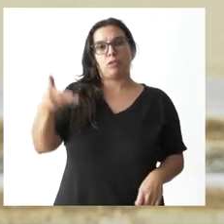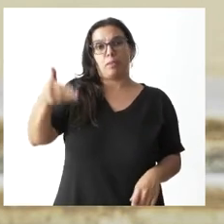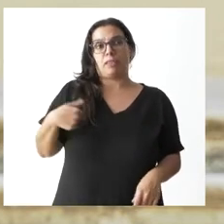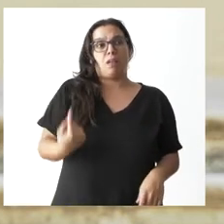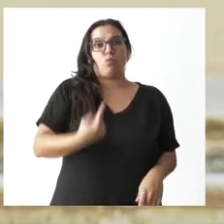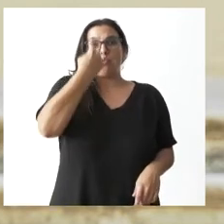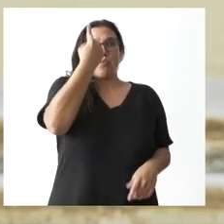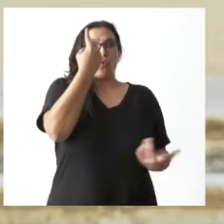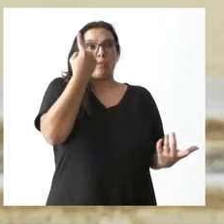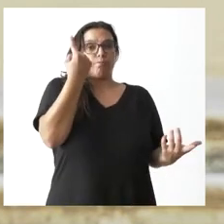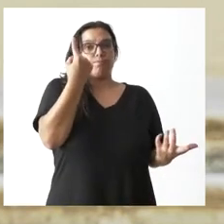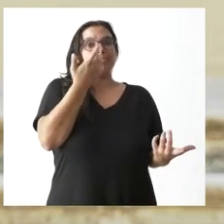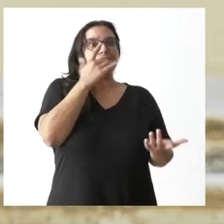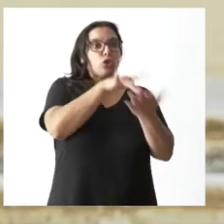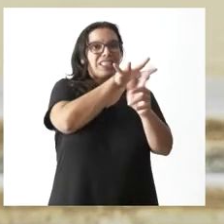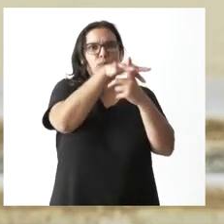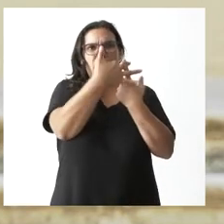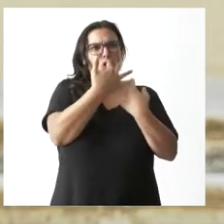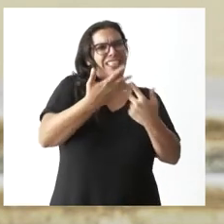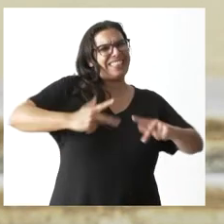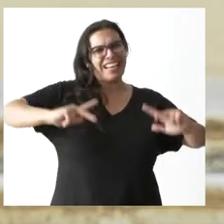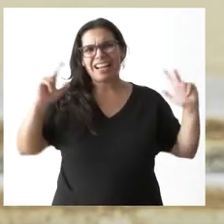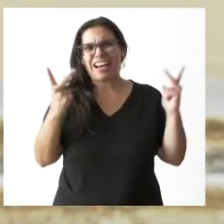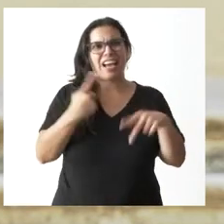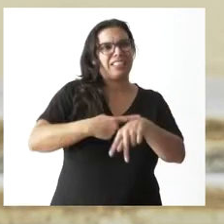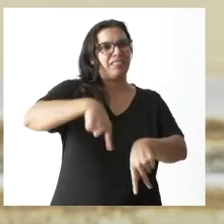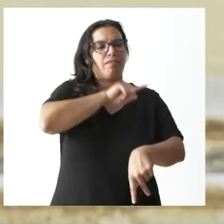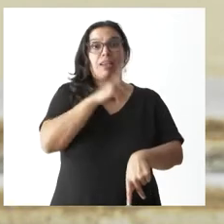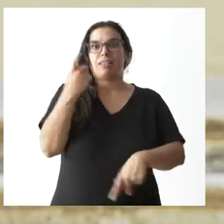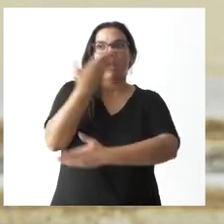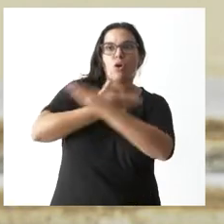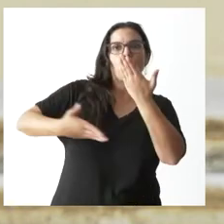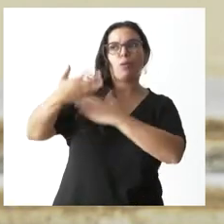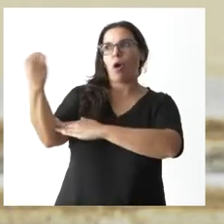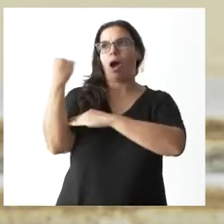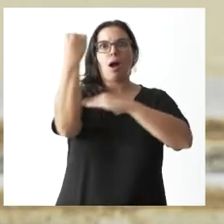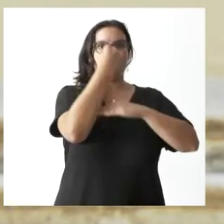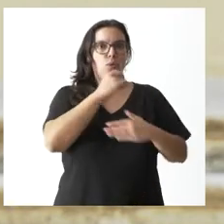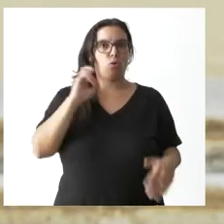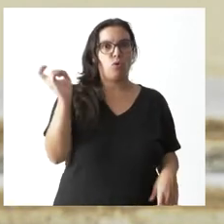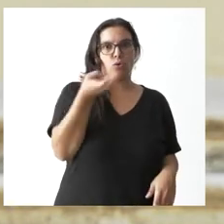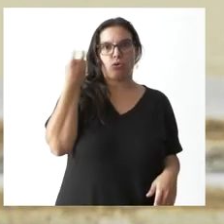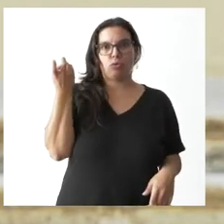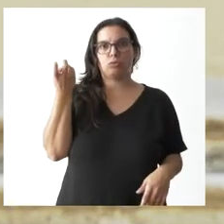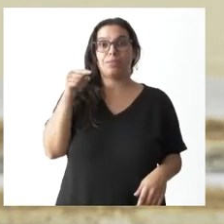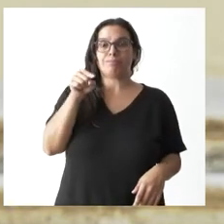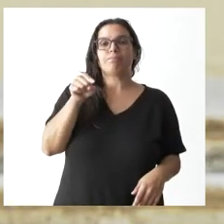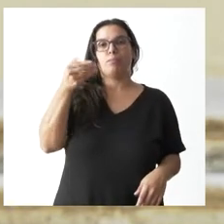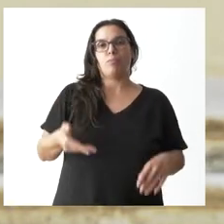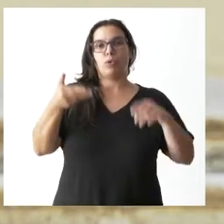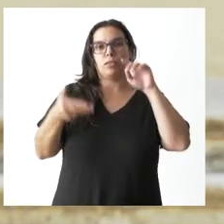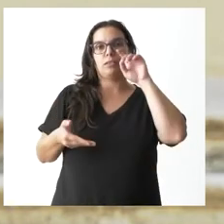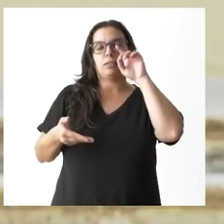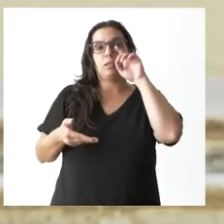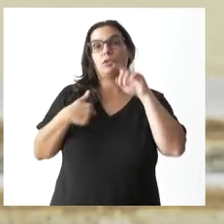ante una situación extrema, necesita la colaboración y el apoyo de otras administraciones públicas. Yo creo que hasta